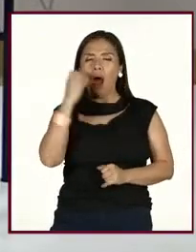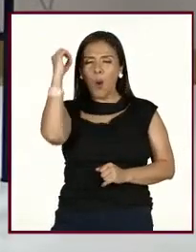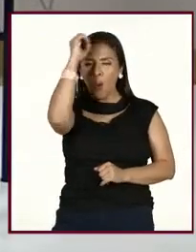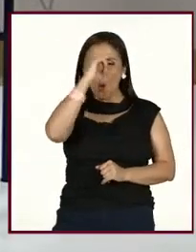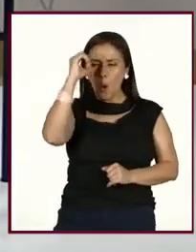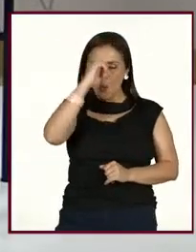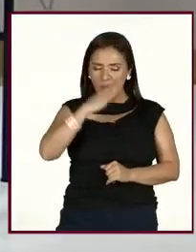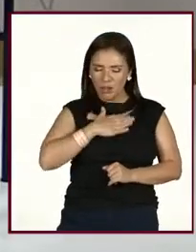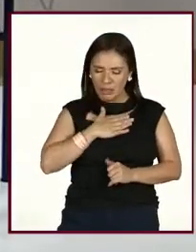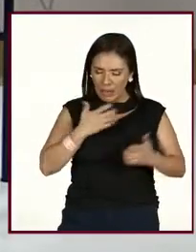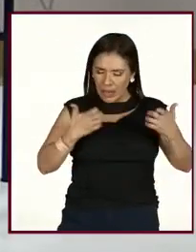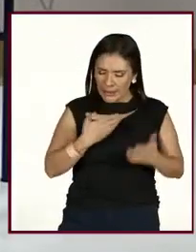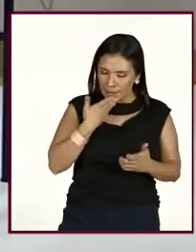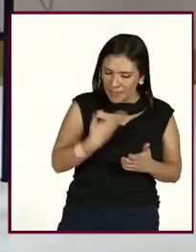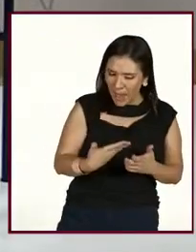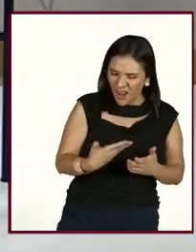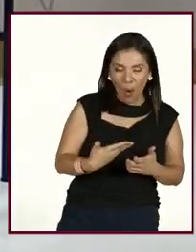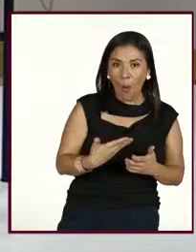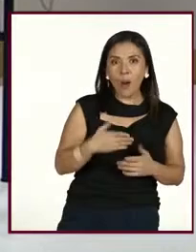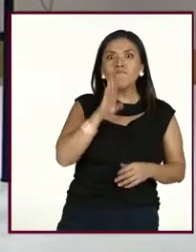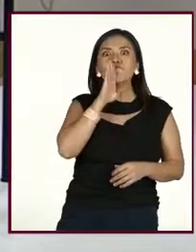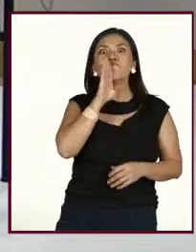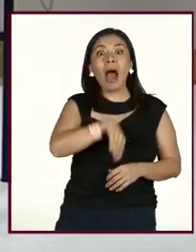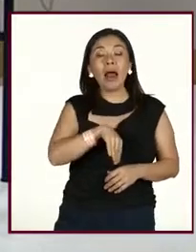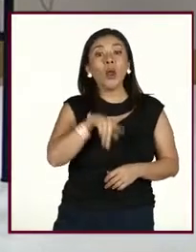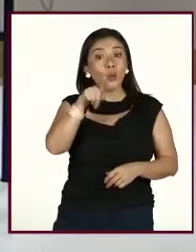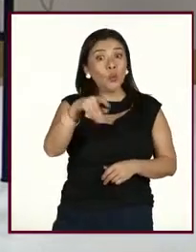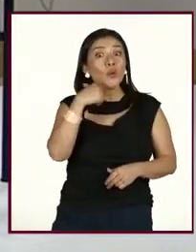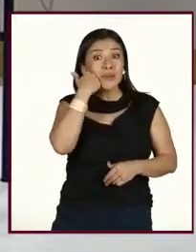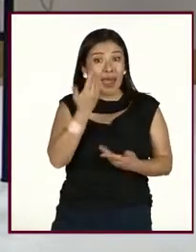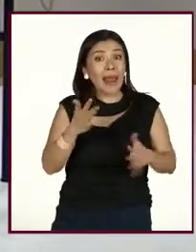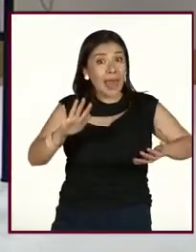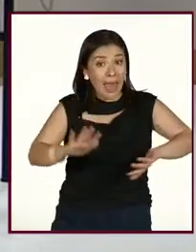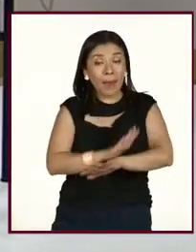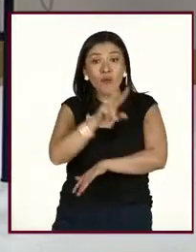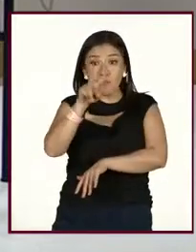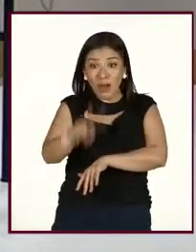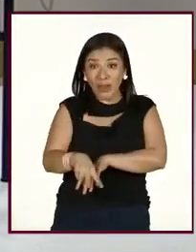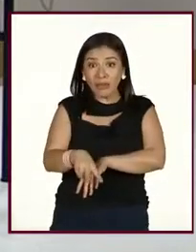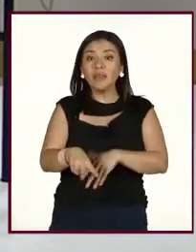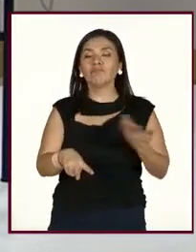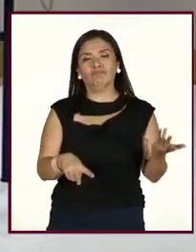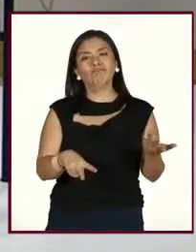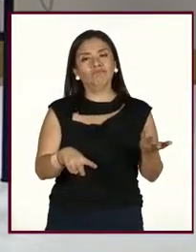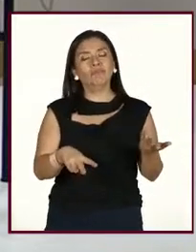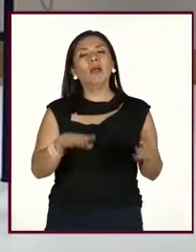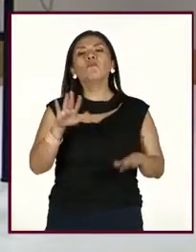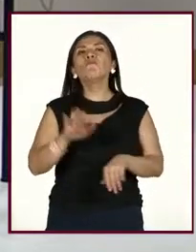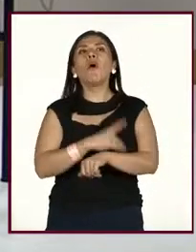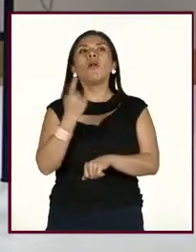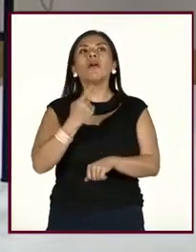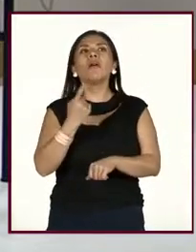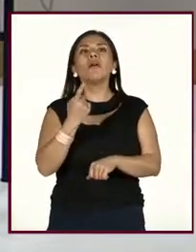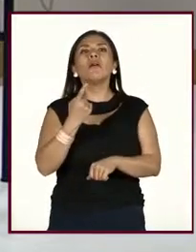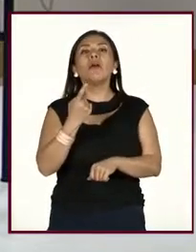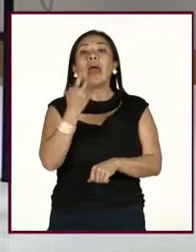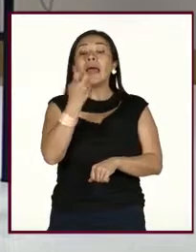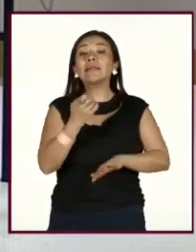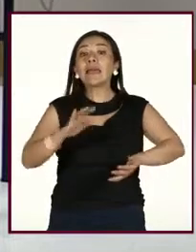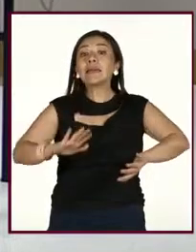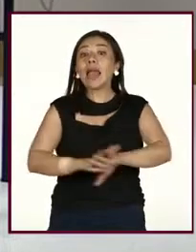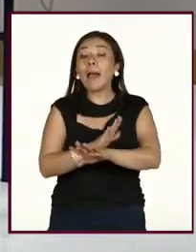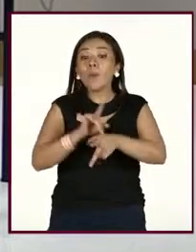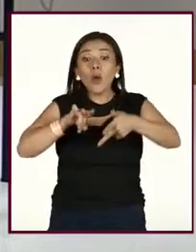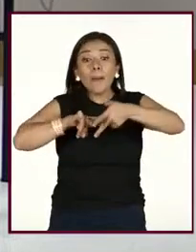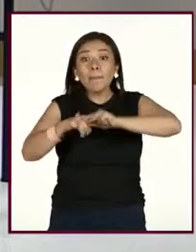conscientes de que si lo estamos haciendo. Y realmente, si queremos hacer esos cambios, porque, lo repito, ¿no? El cambio empieza